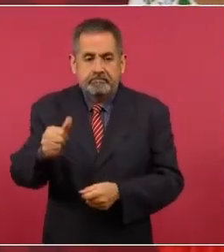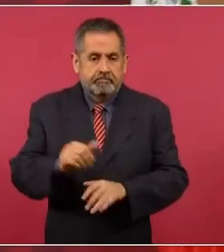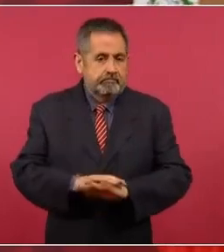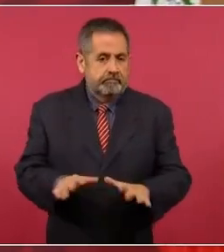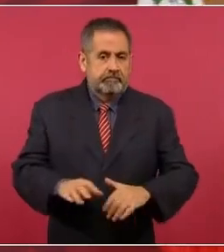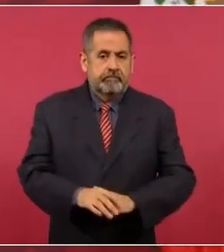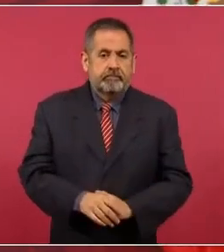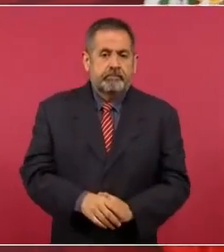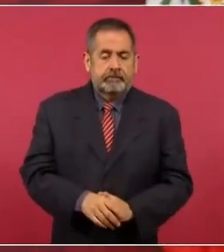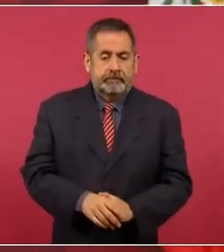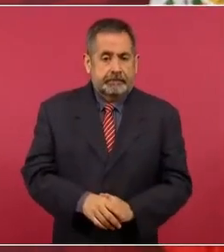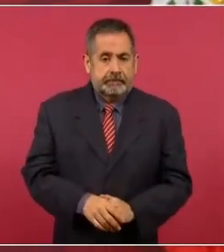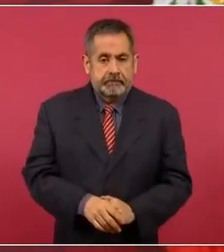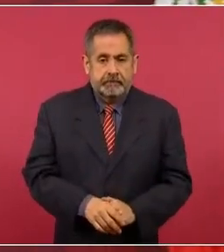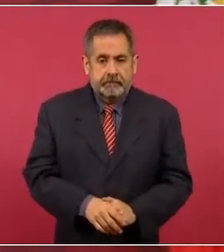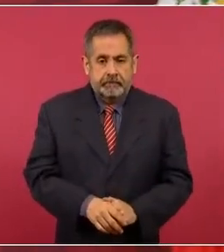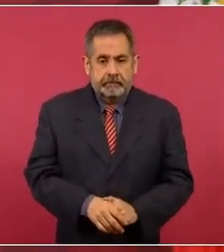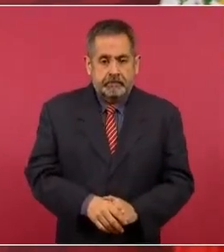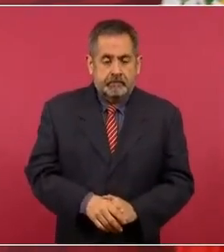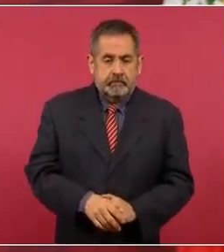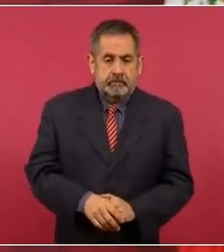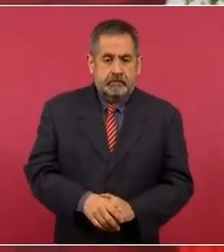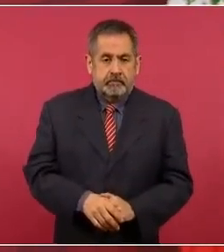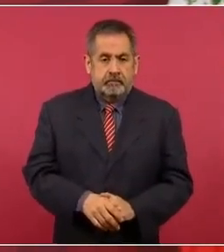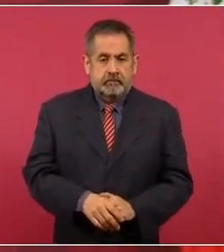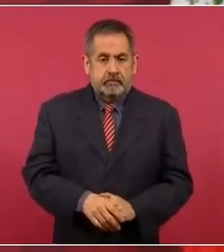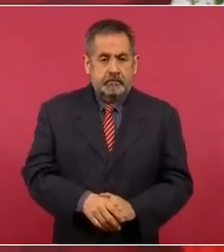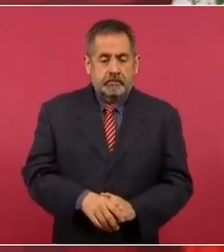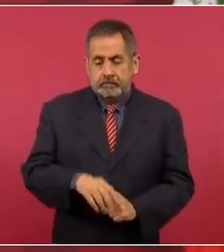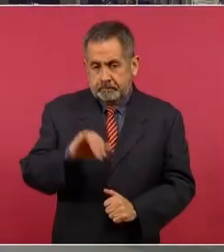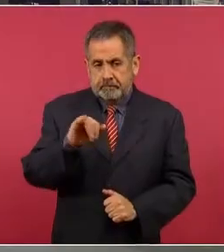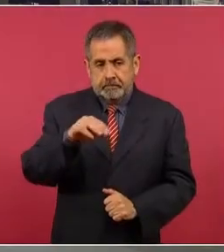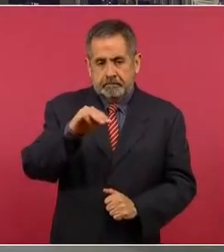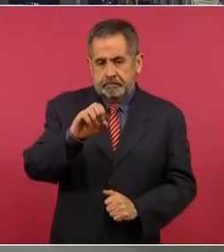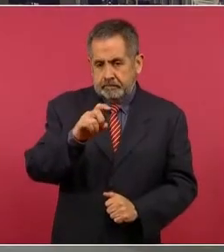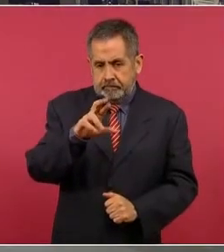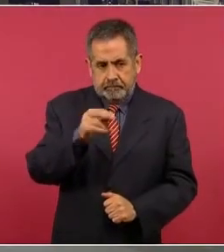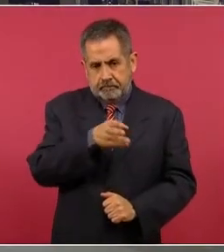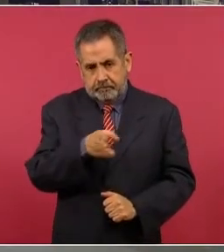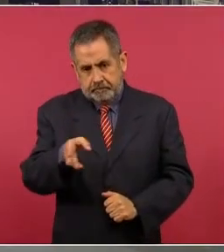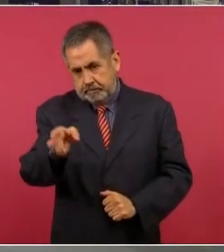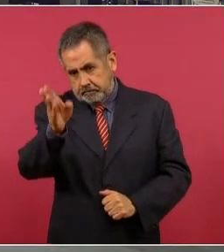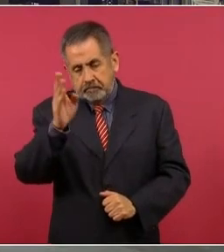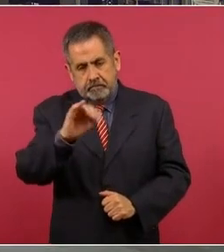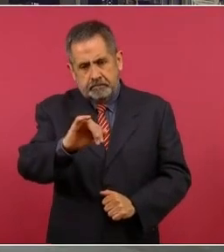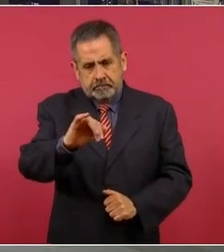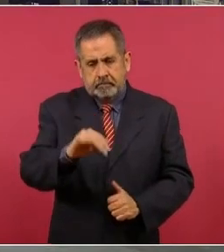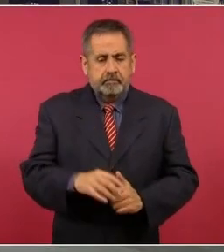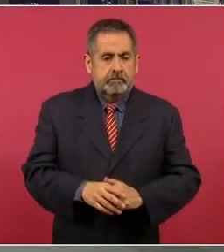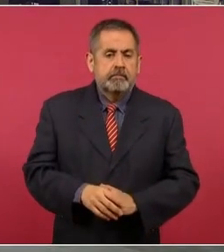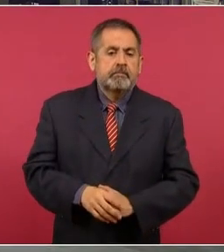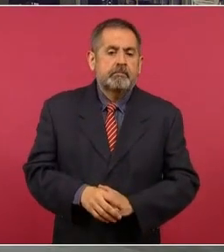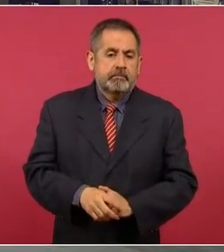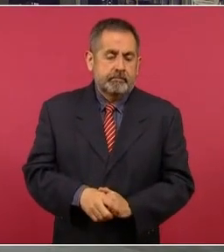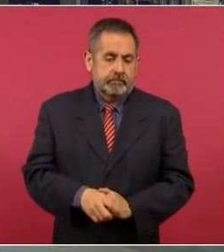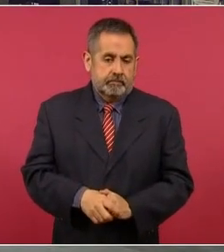Ingresa por Madero, señor presidente. Sí, por Madero, por Madero. Y